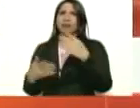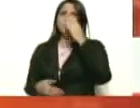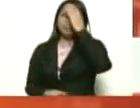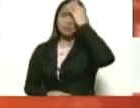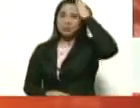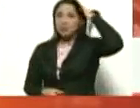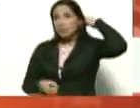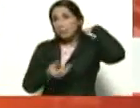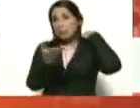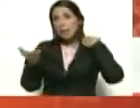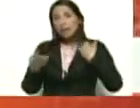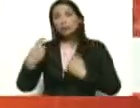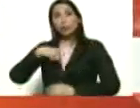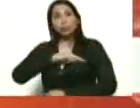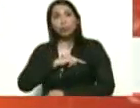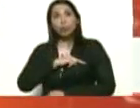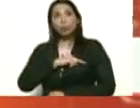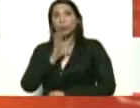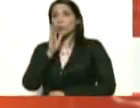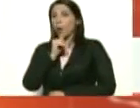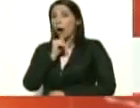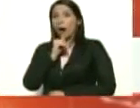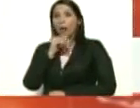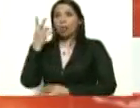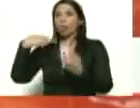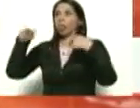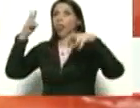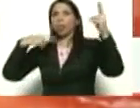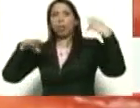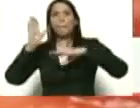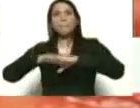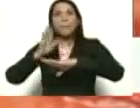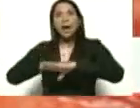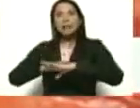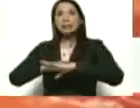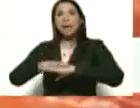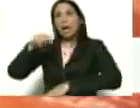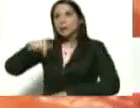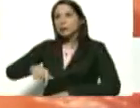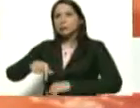si eso nosotros nos descuidamos y sucede aquí, allá, por allá,